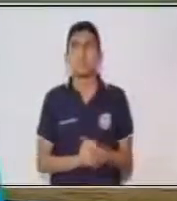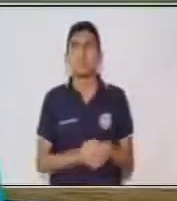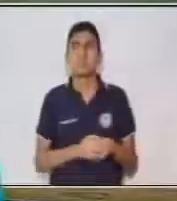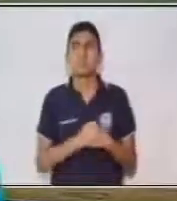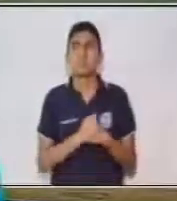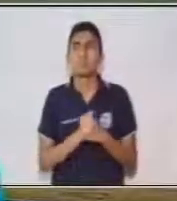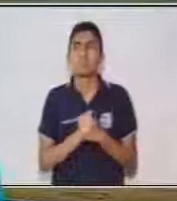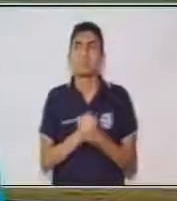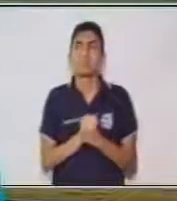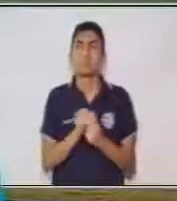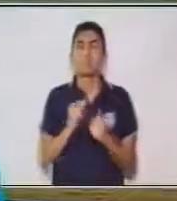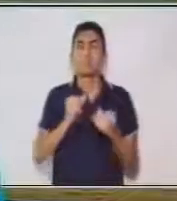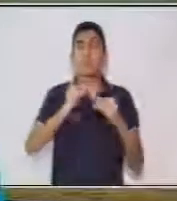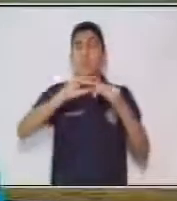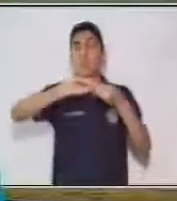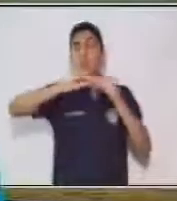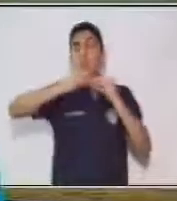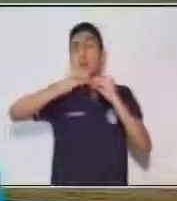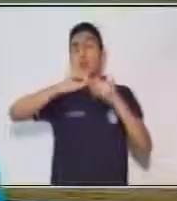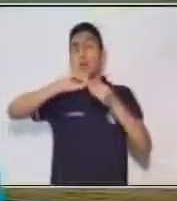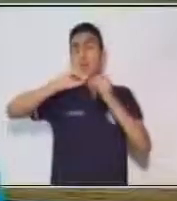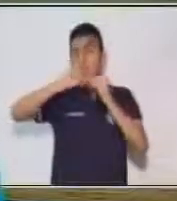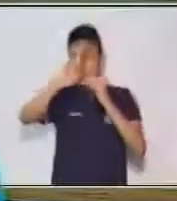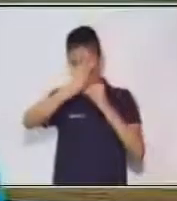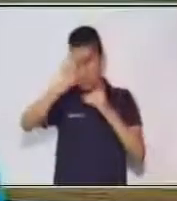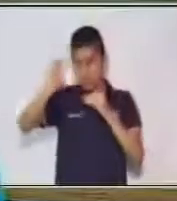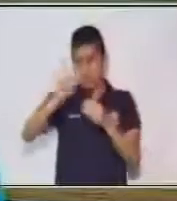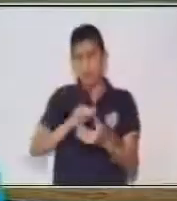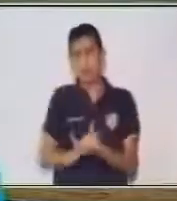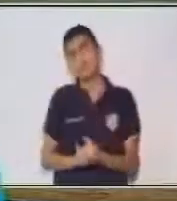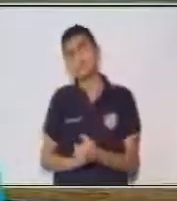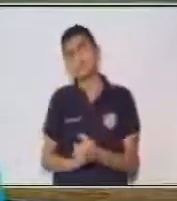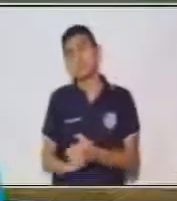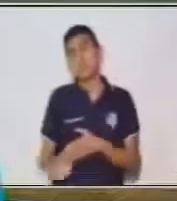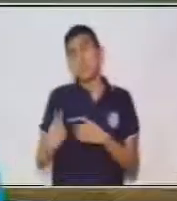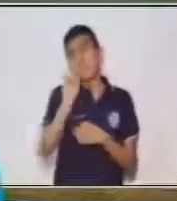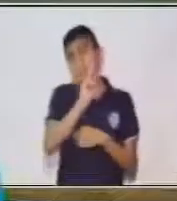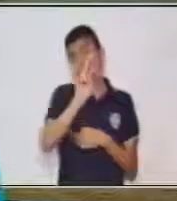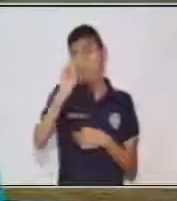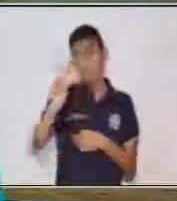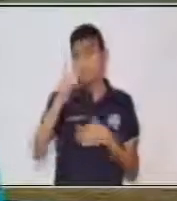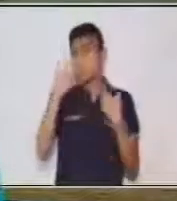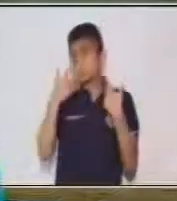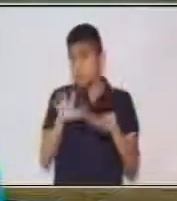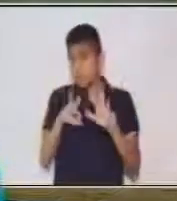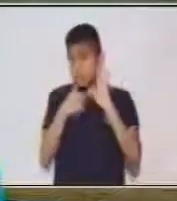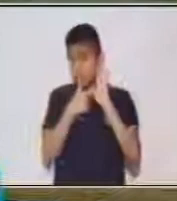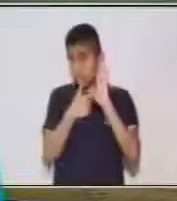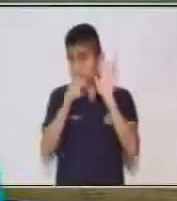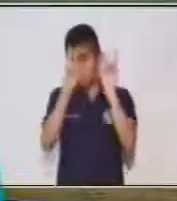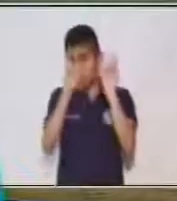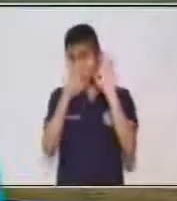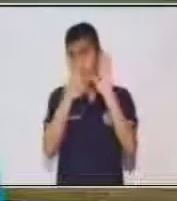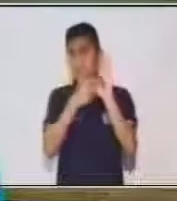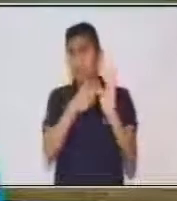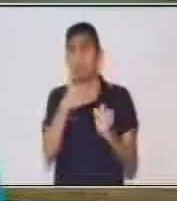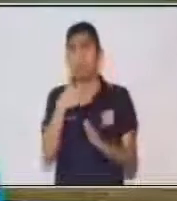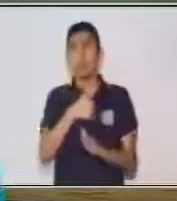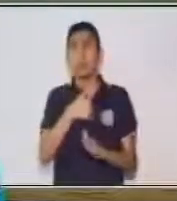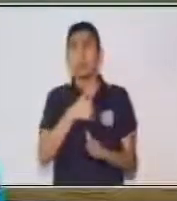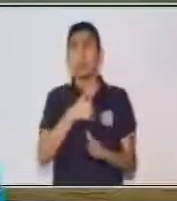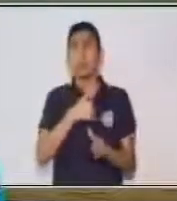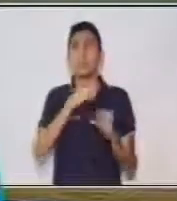Nos tocaría el número veintidós. Del veintidós, ya nos presentan acá que tenemos